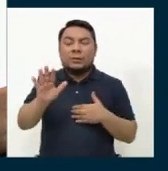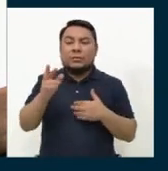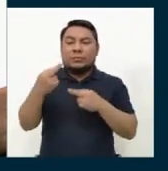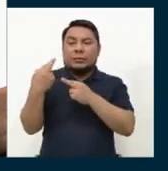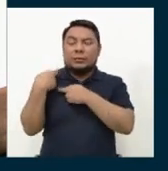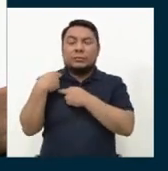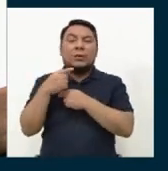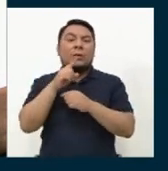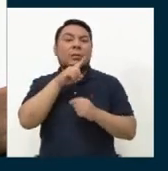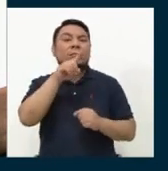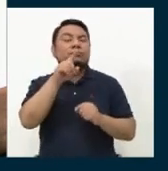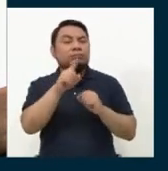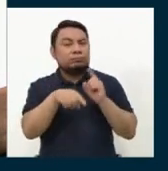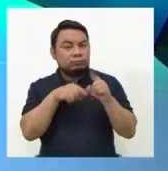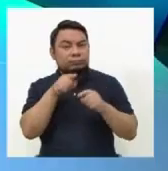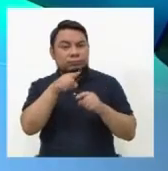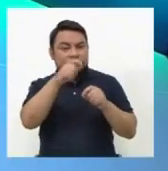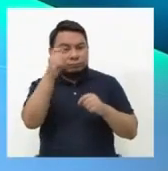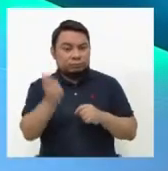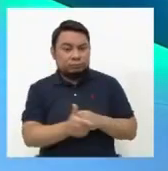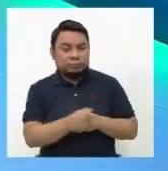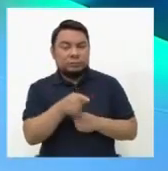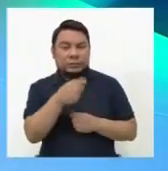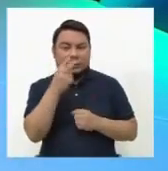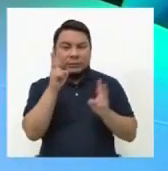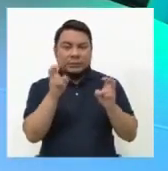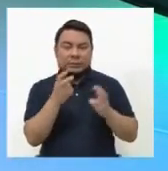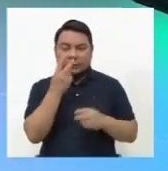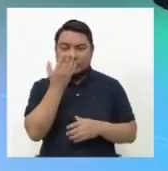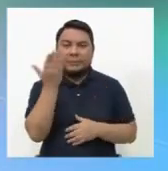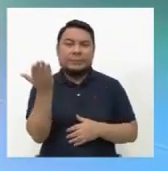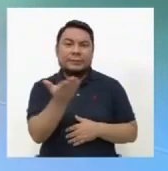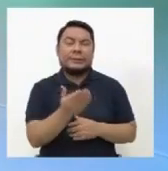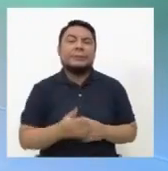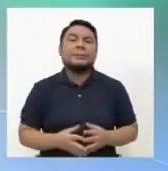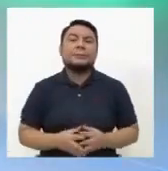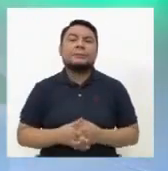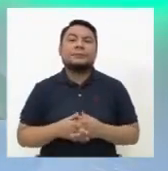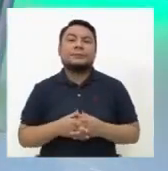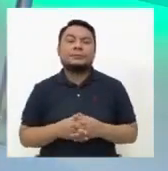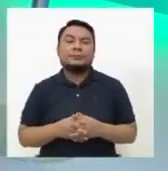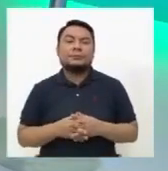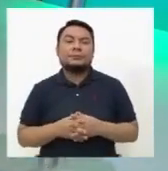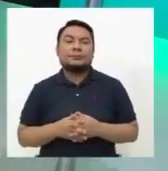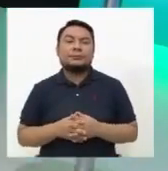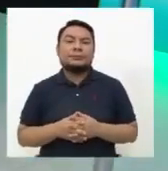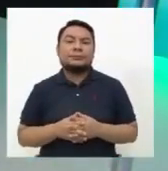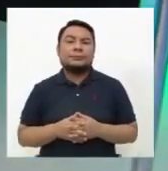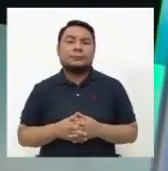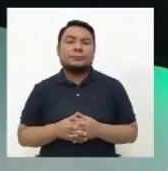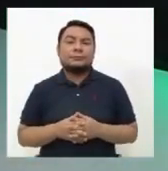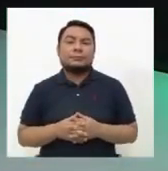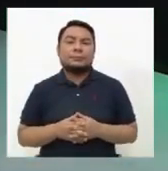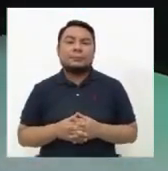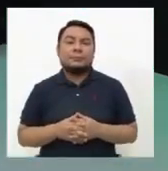de contestar a la ruleta. Vamos a ver cuál es la temática que le corresponde.